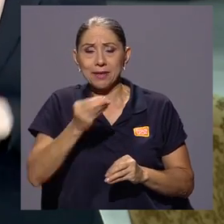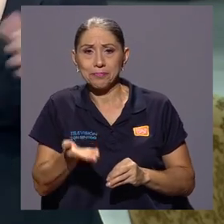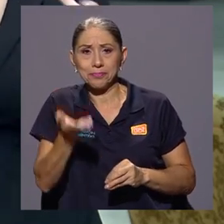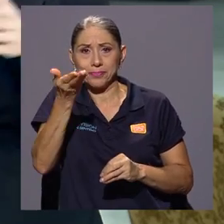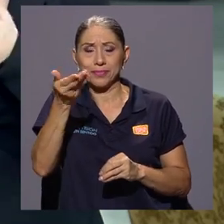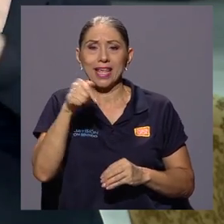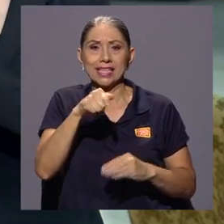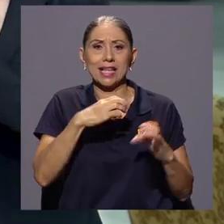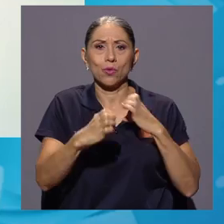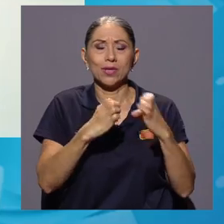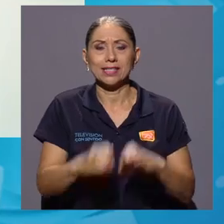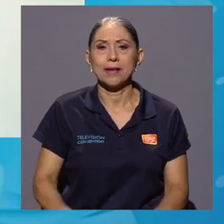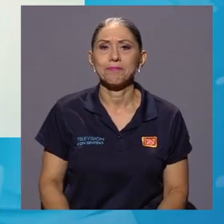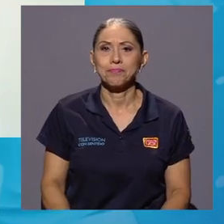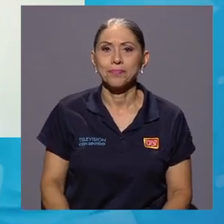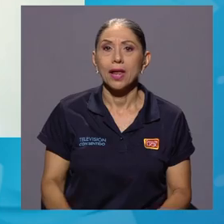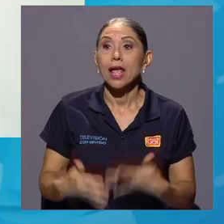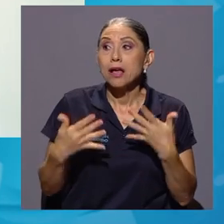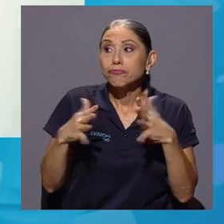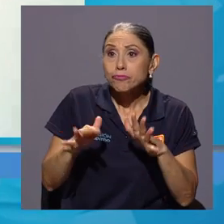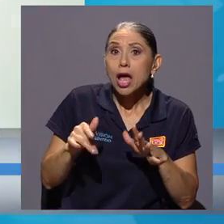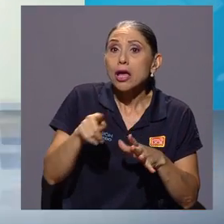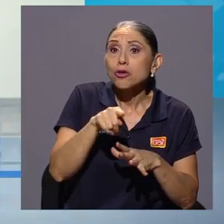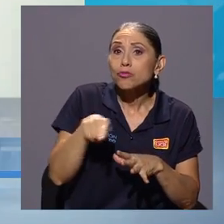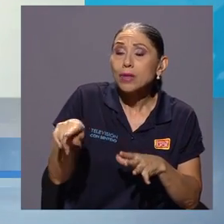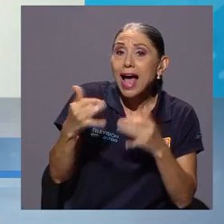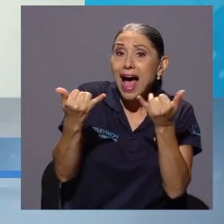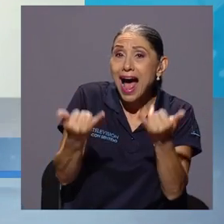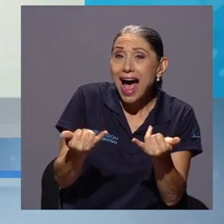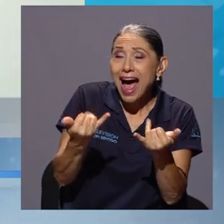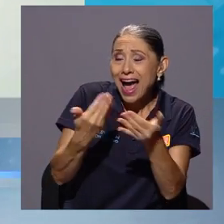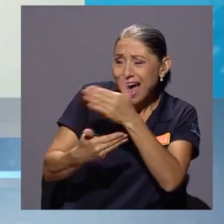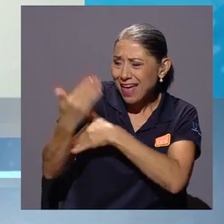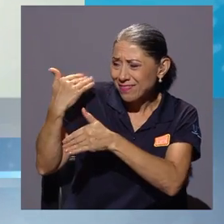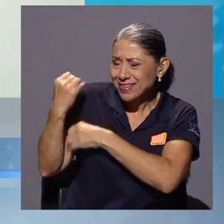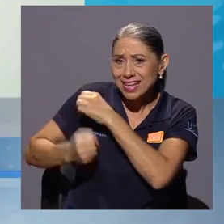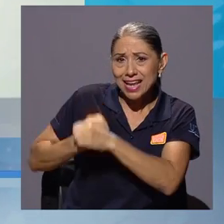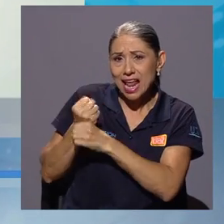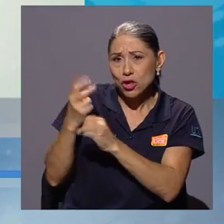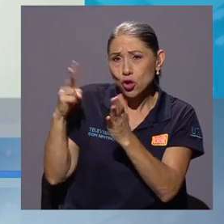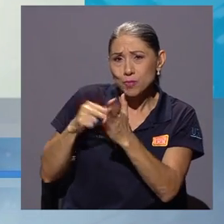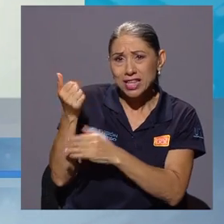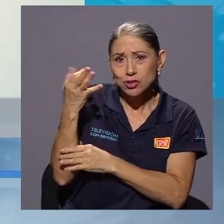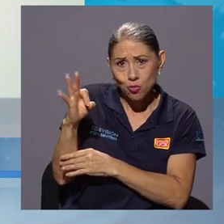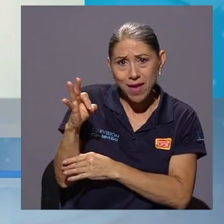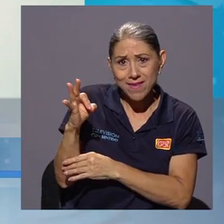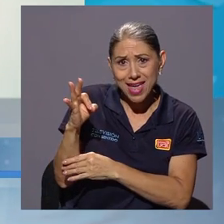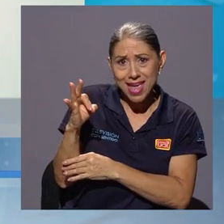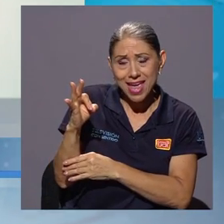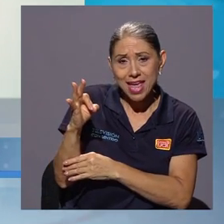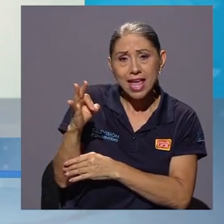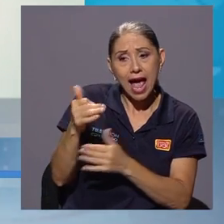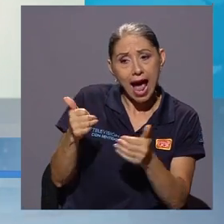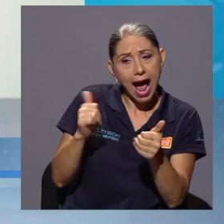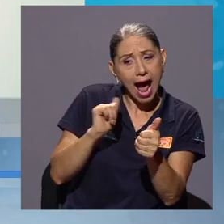hay es un retorno de la aprobación del presidente a los niveles que ya tenía en el año 2019,